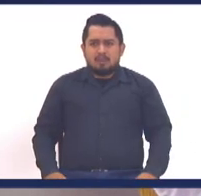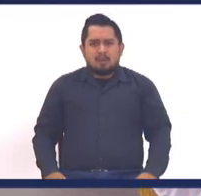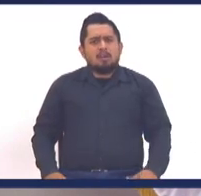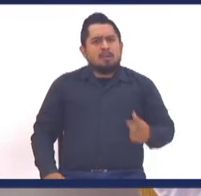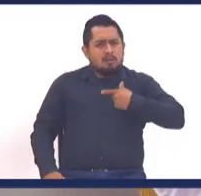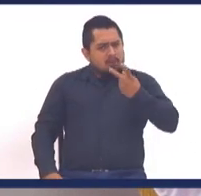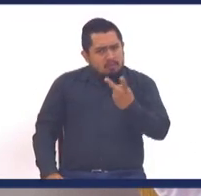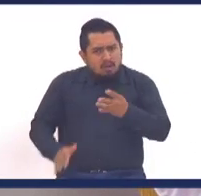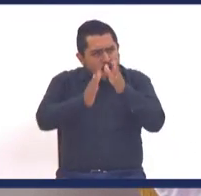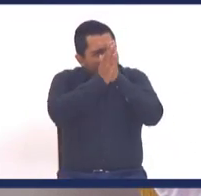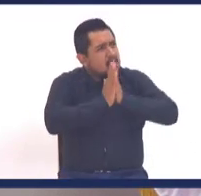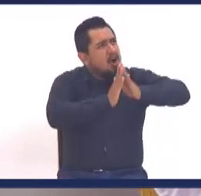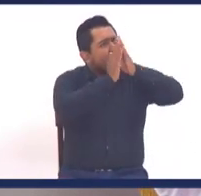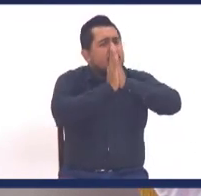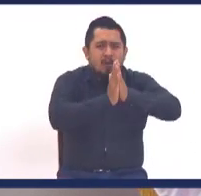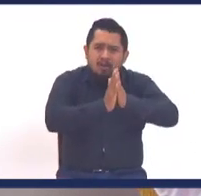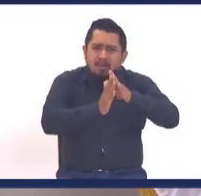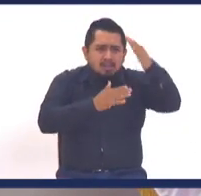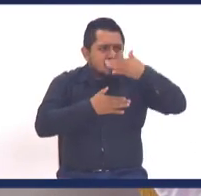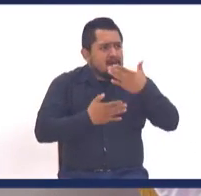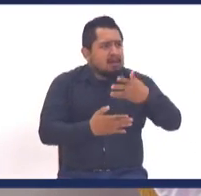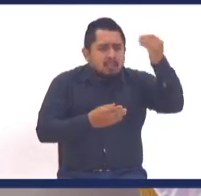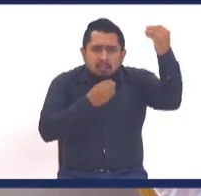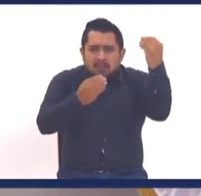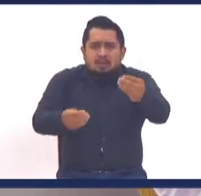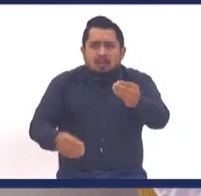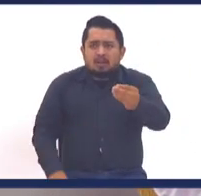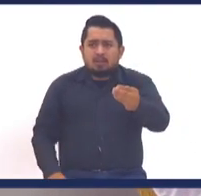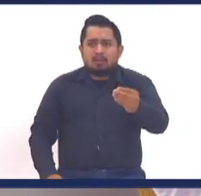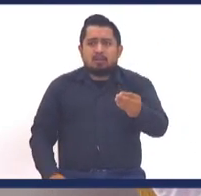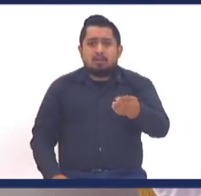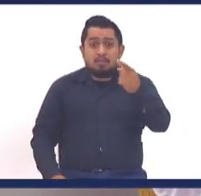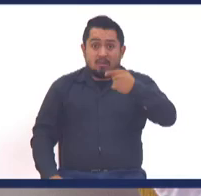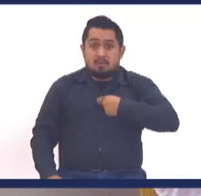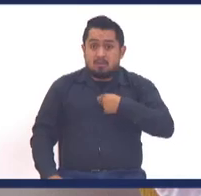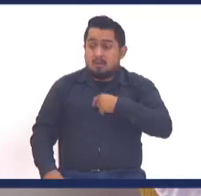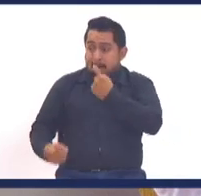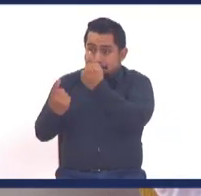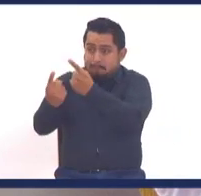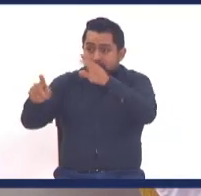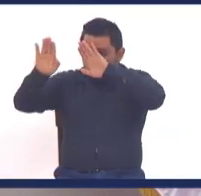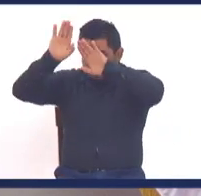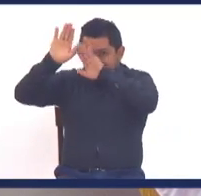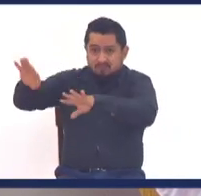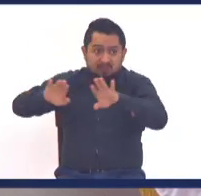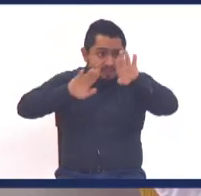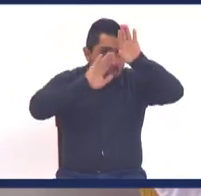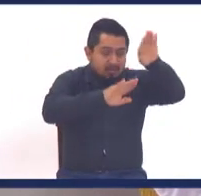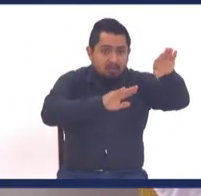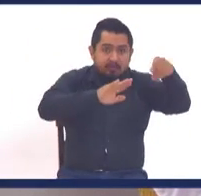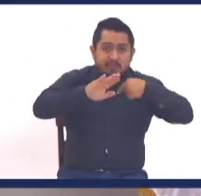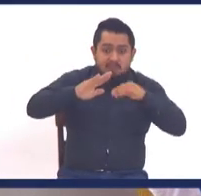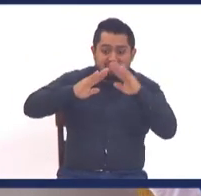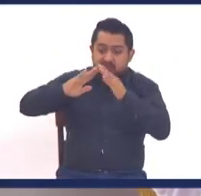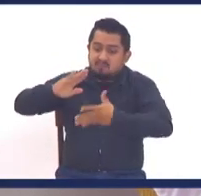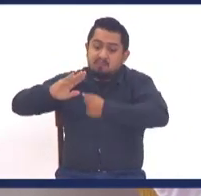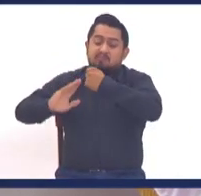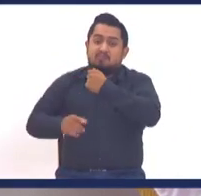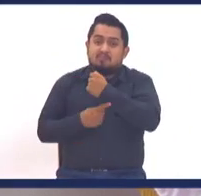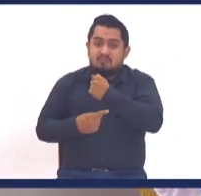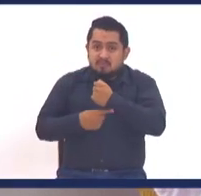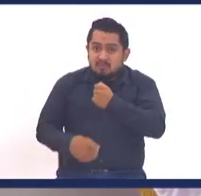oremos al Señor, que Él tenga misericordia, pero por respeto a los demás, yo debo de quedarme en casa,